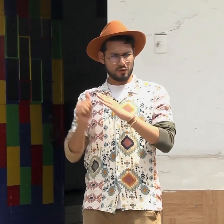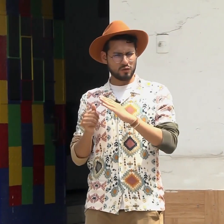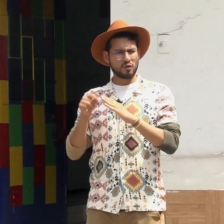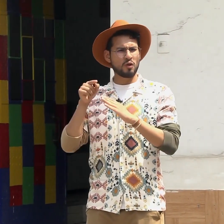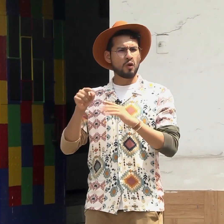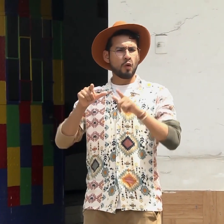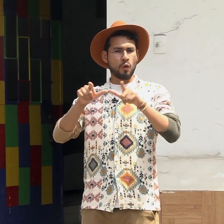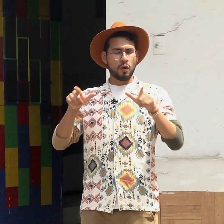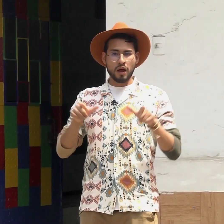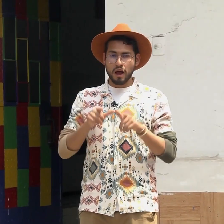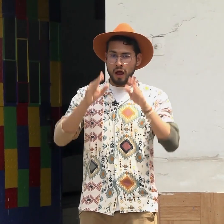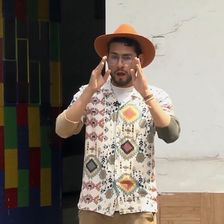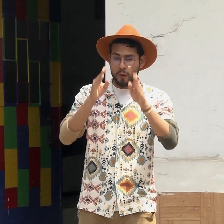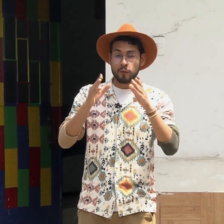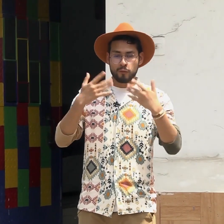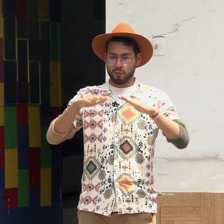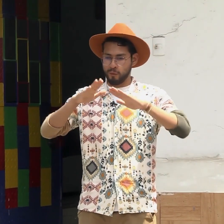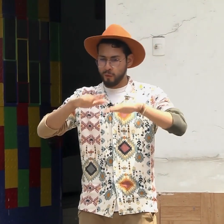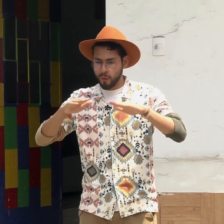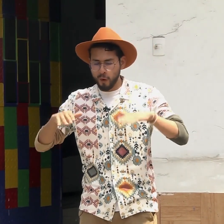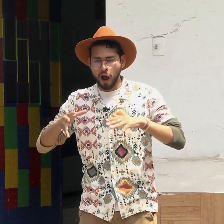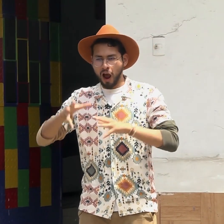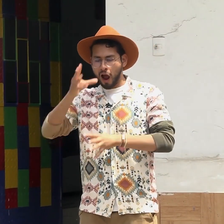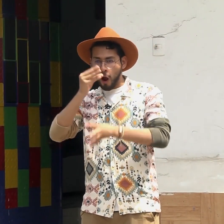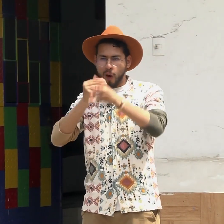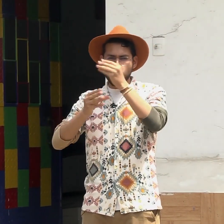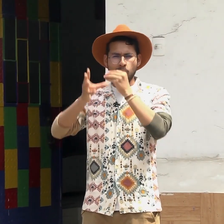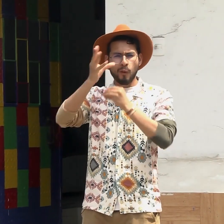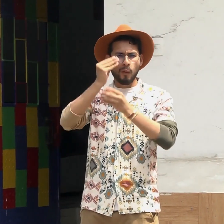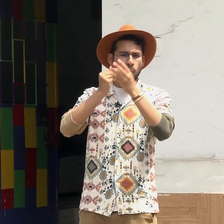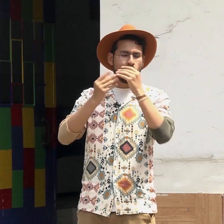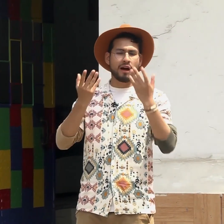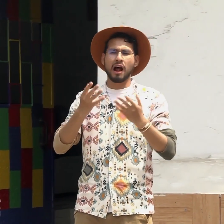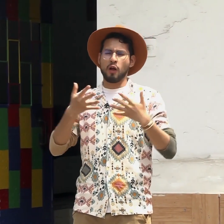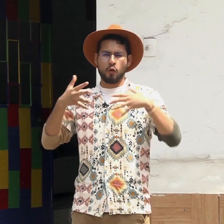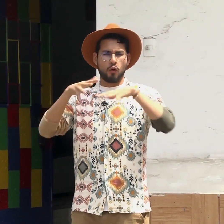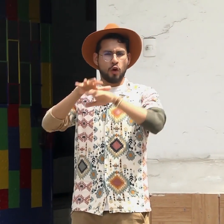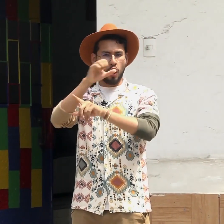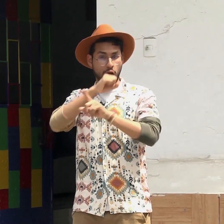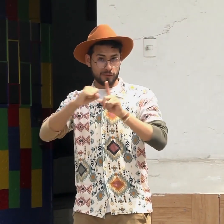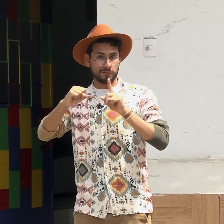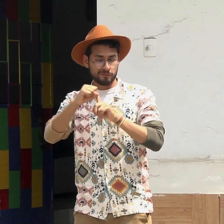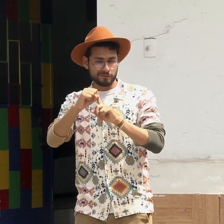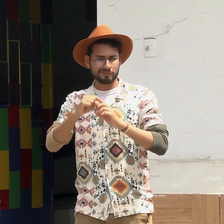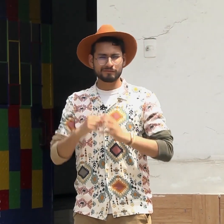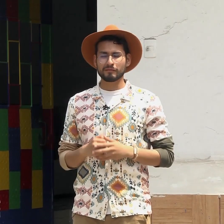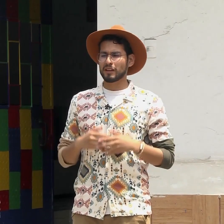Cerrito Azul Azul Un centro dedicado a la formación de sus alumnos Para vivir en sociedad